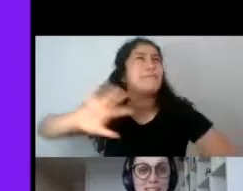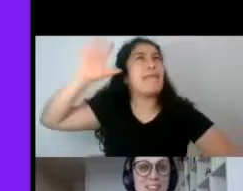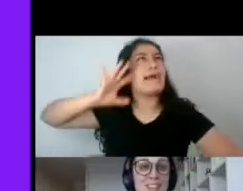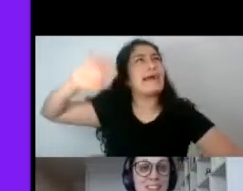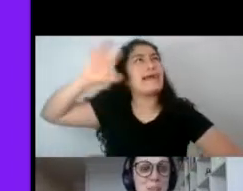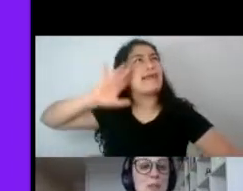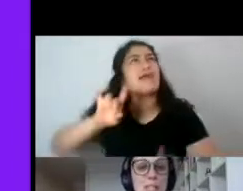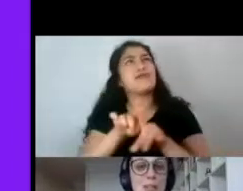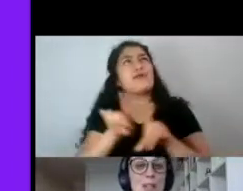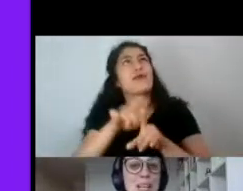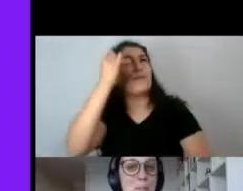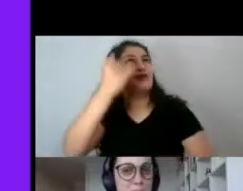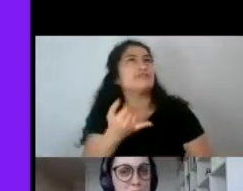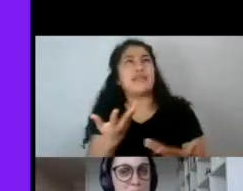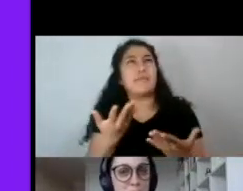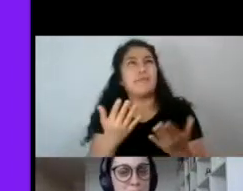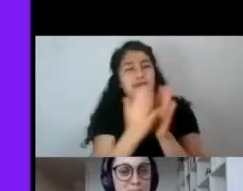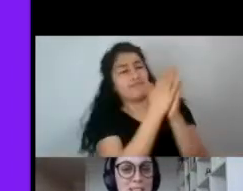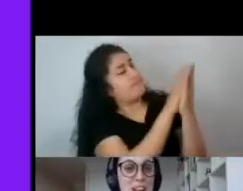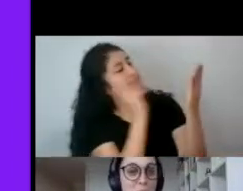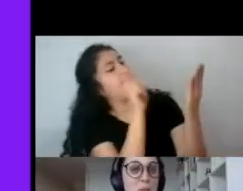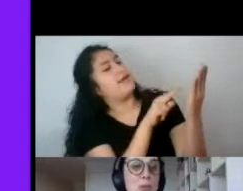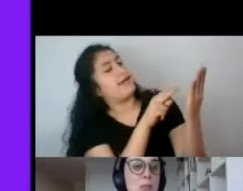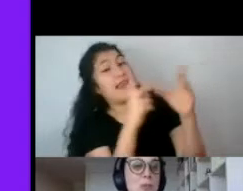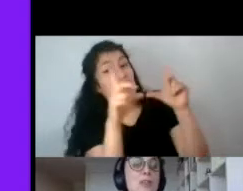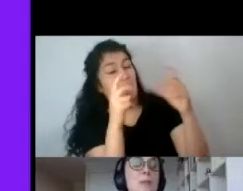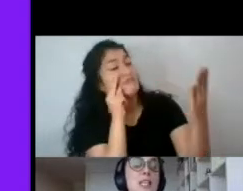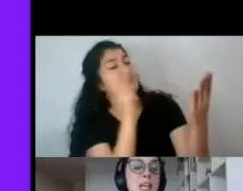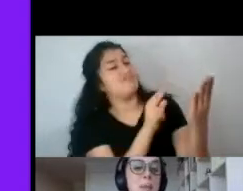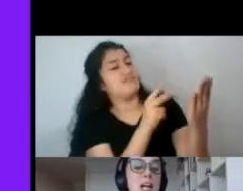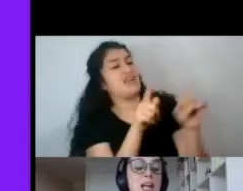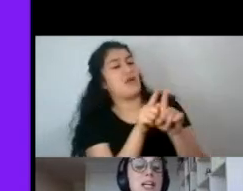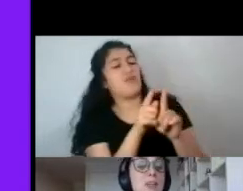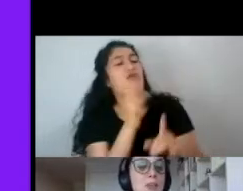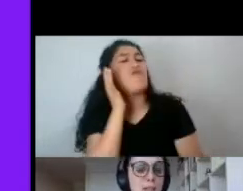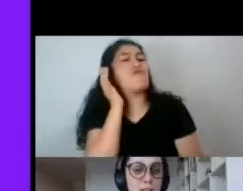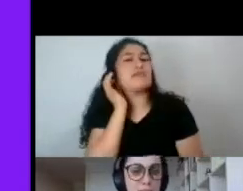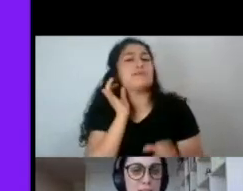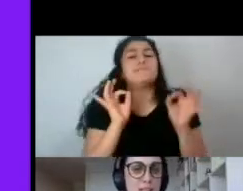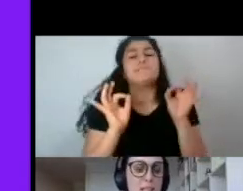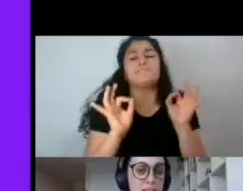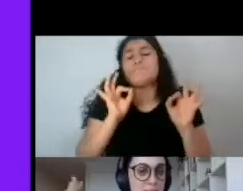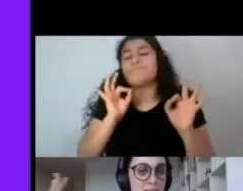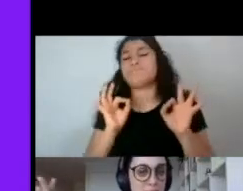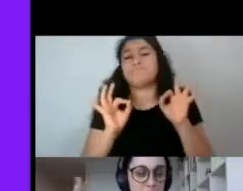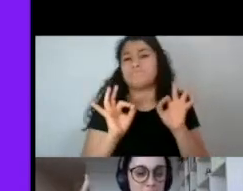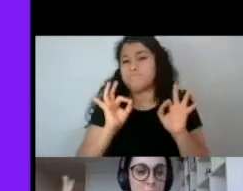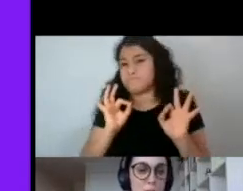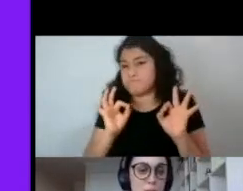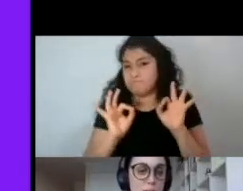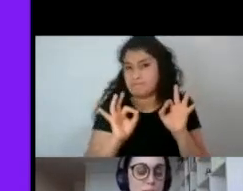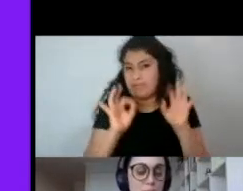de hadas que veníamos esbozando en la tapa. Se está construyendo una feminidad al alero de esta idea